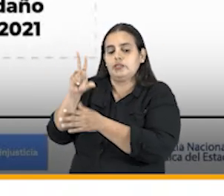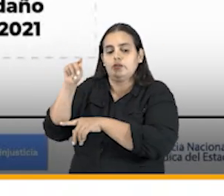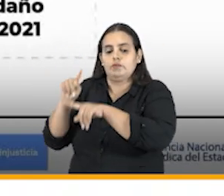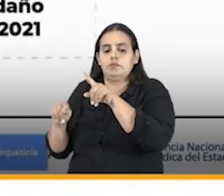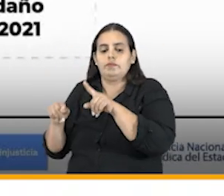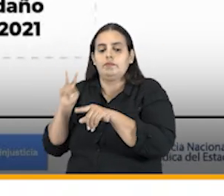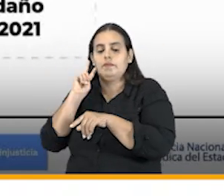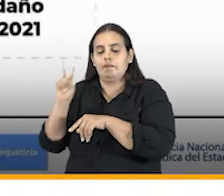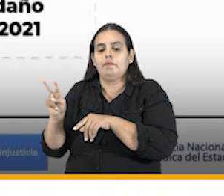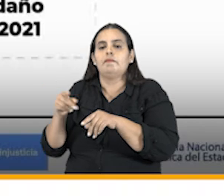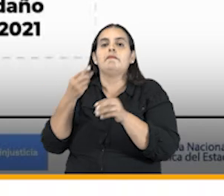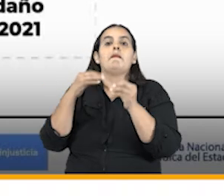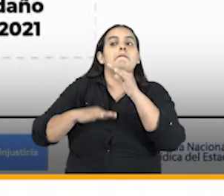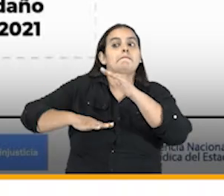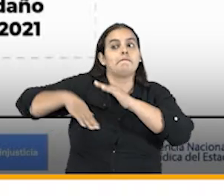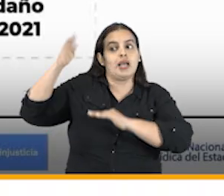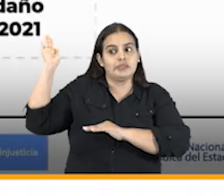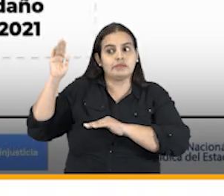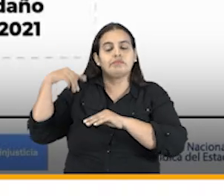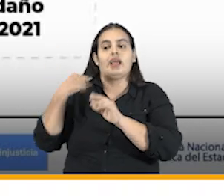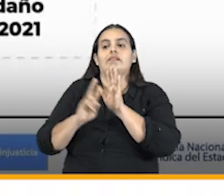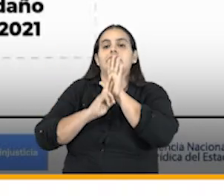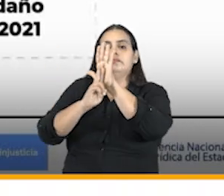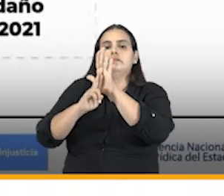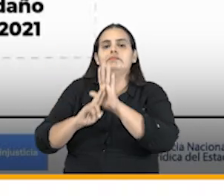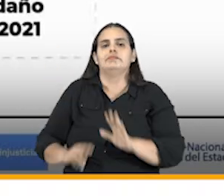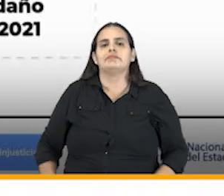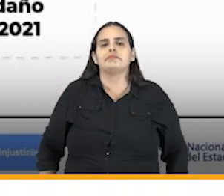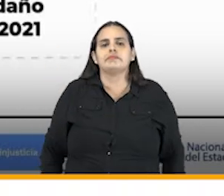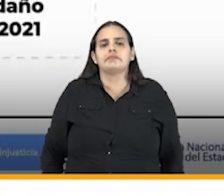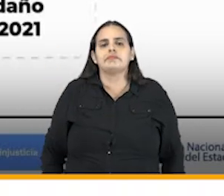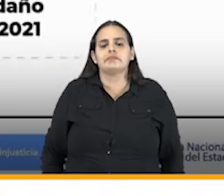cual haría que la cifra fuera aún más representativa